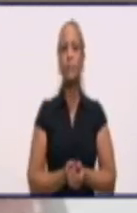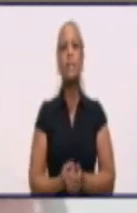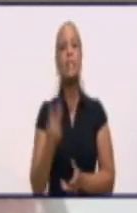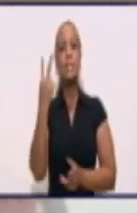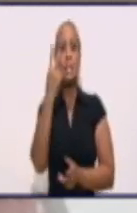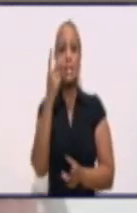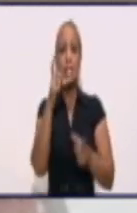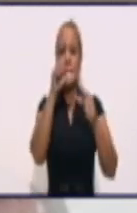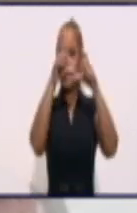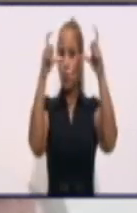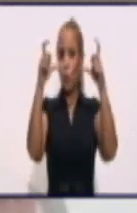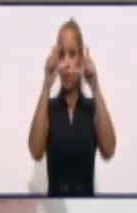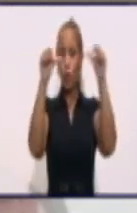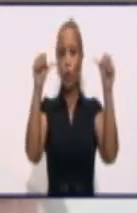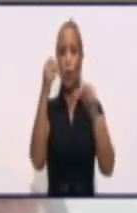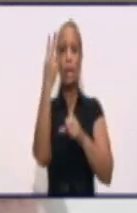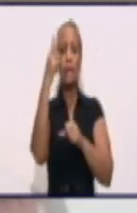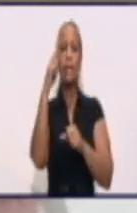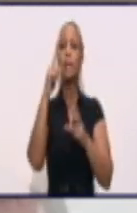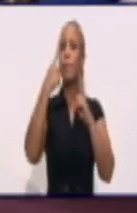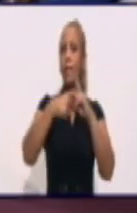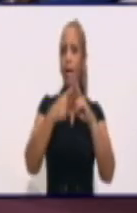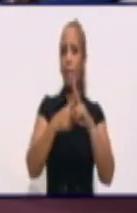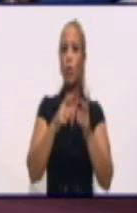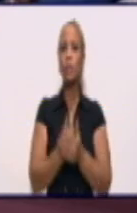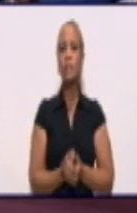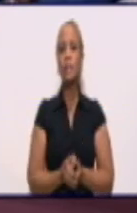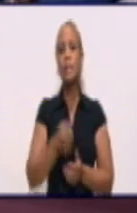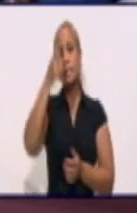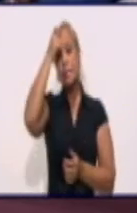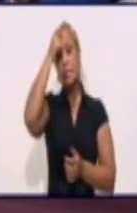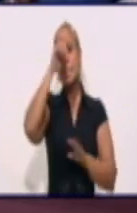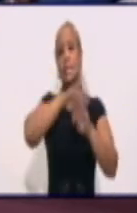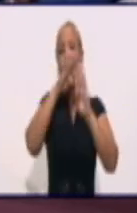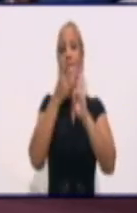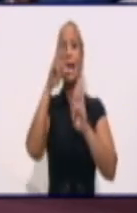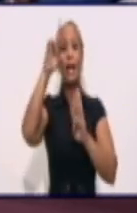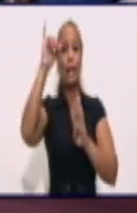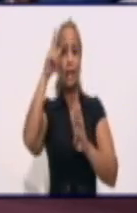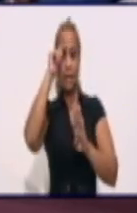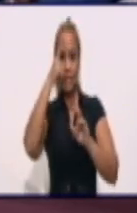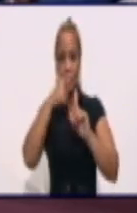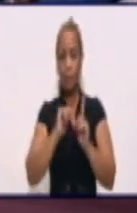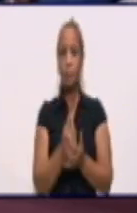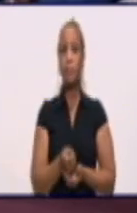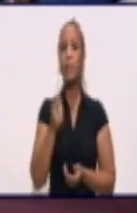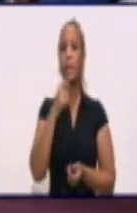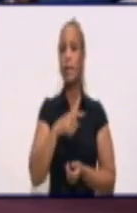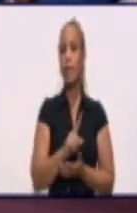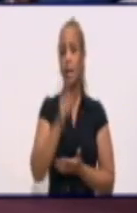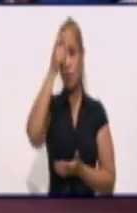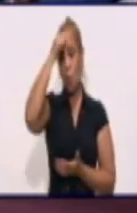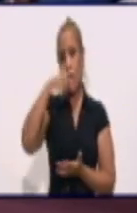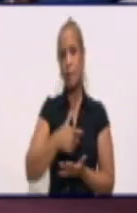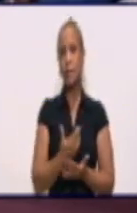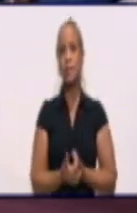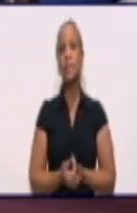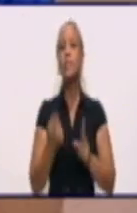Bayamo, el Yarey en Jiguaní, Santa Rita en Jiguaní y Guisa. Y Jimmy Gilsen y General Benítez, que están